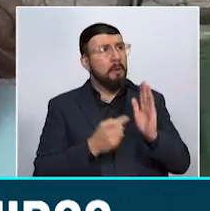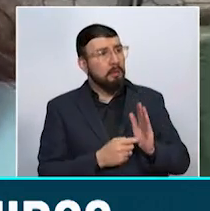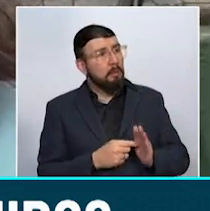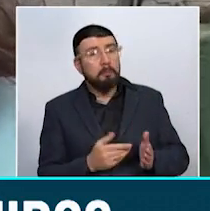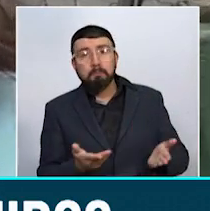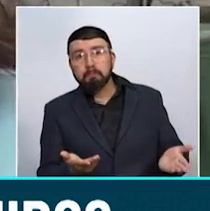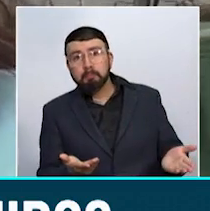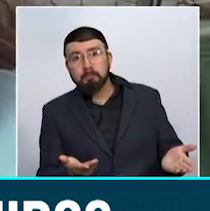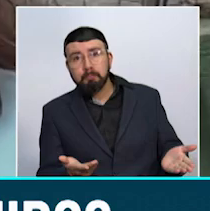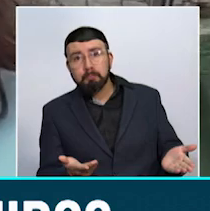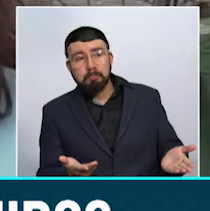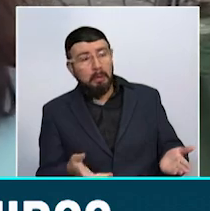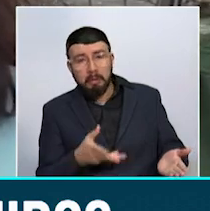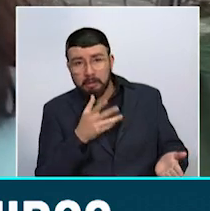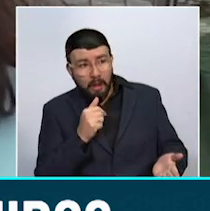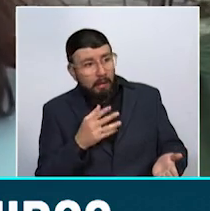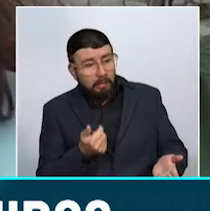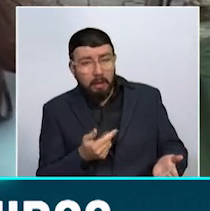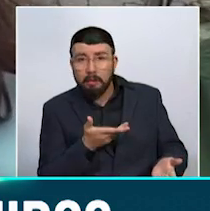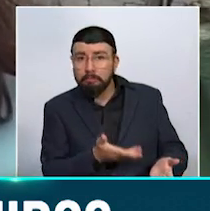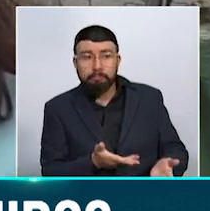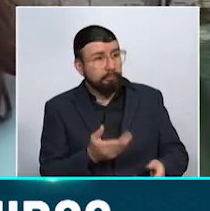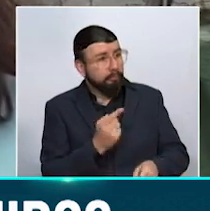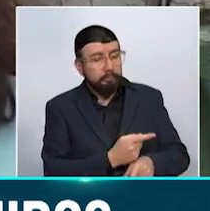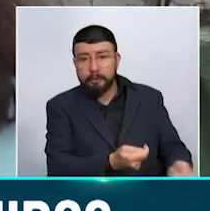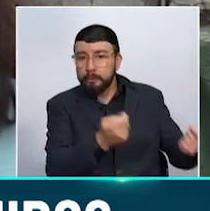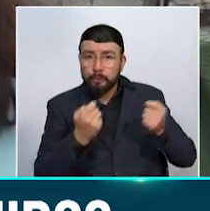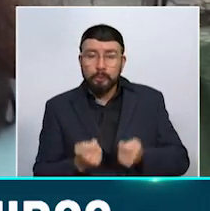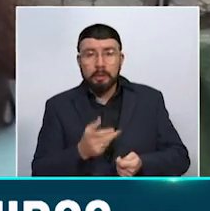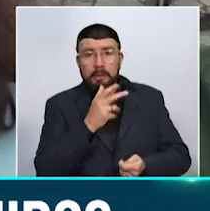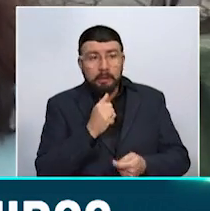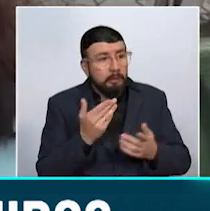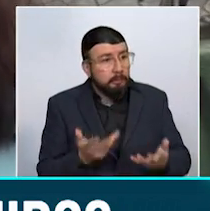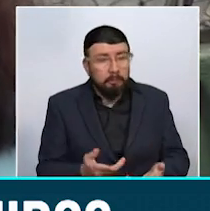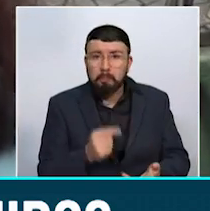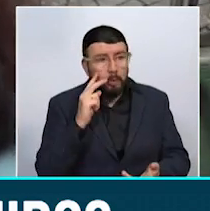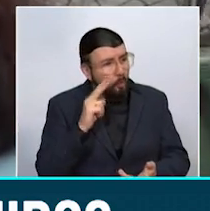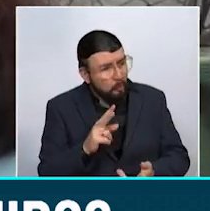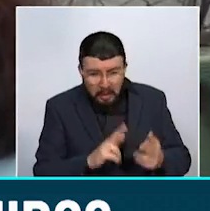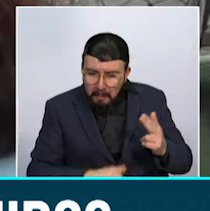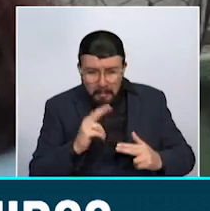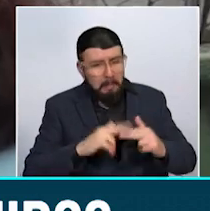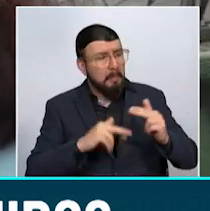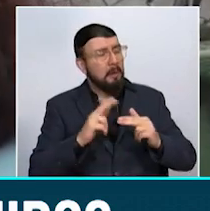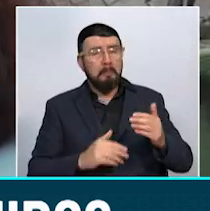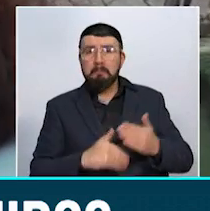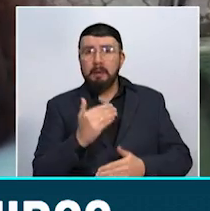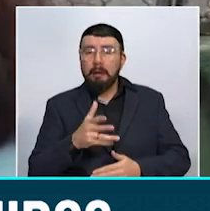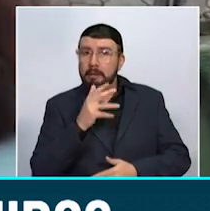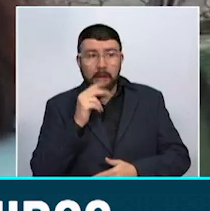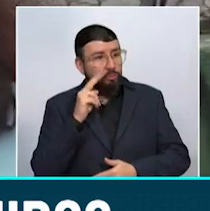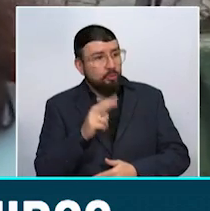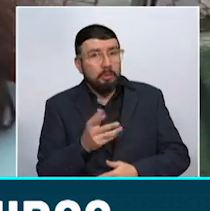y todavía no es el momento, no es la hora de entregarnos nada, no se ven ni principios de que van a empezar a construir.